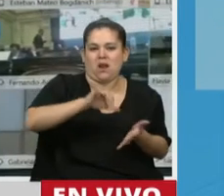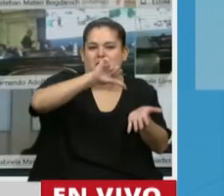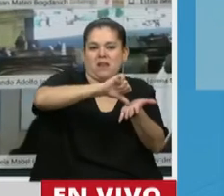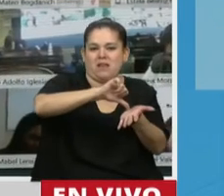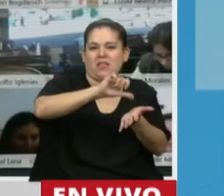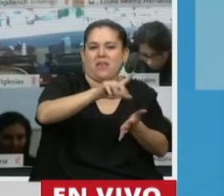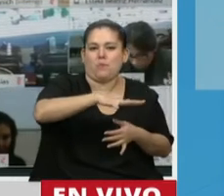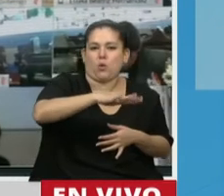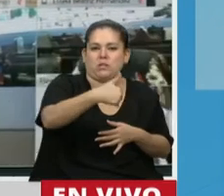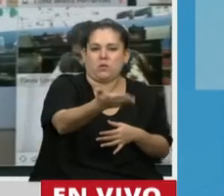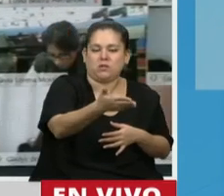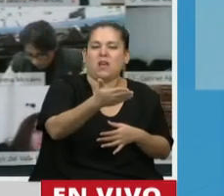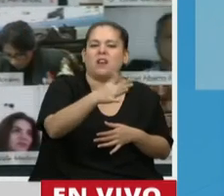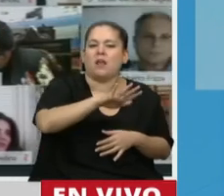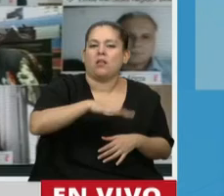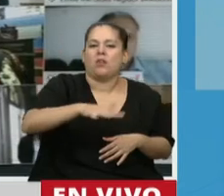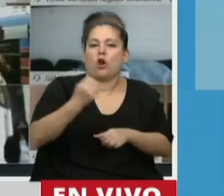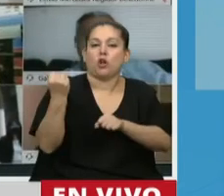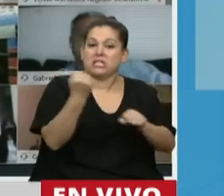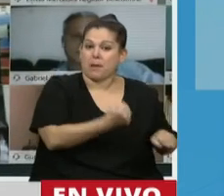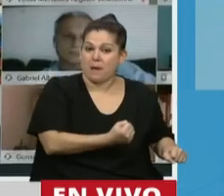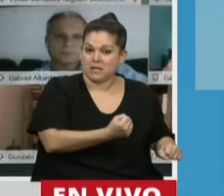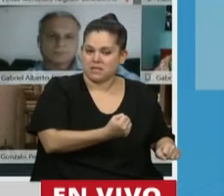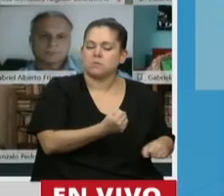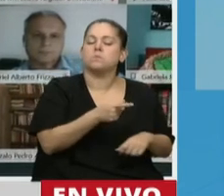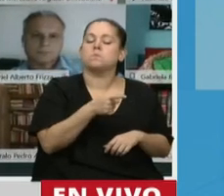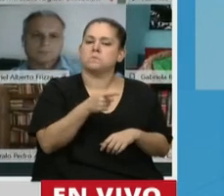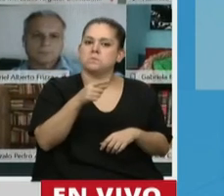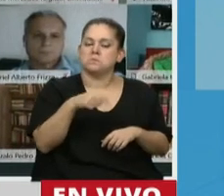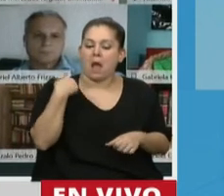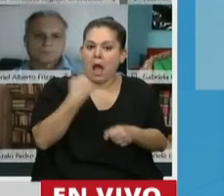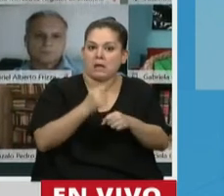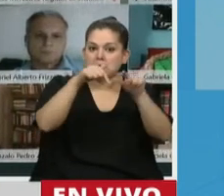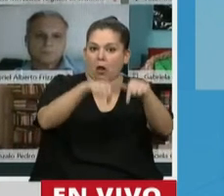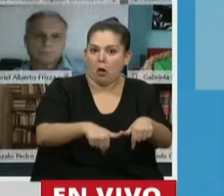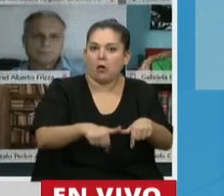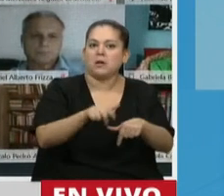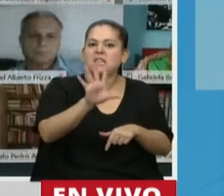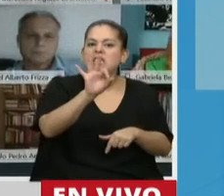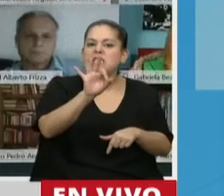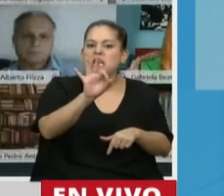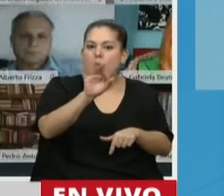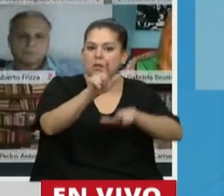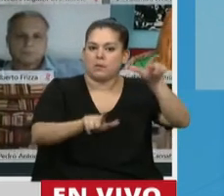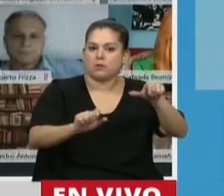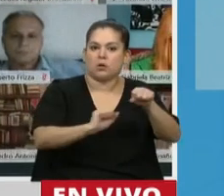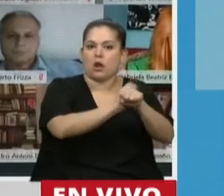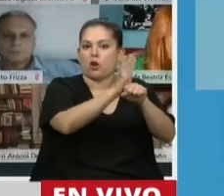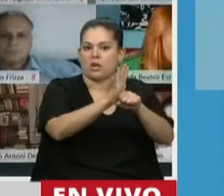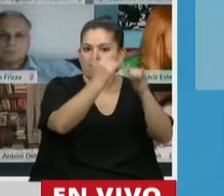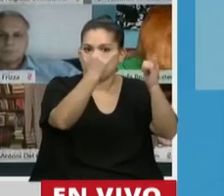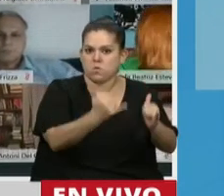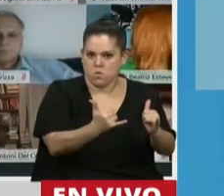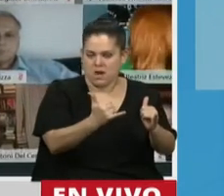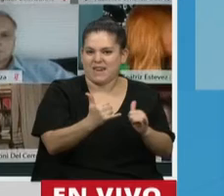provincia de Buenos Aires, José C. Paz, de los cuales al día de la fecha tenemos 50 casos de COVID en 500.000 habitantes.